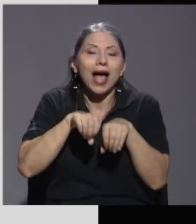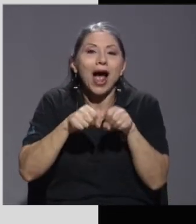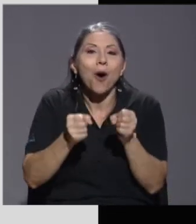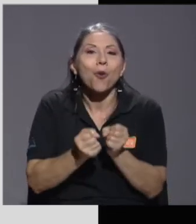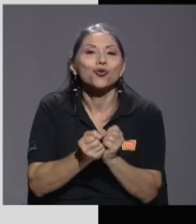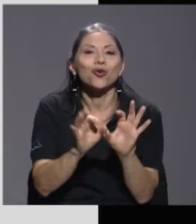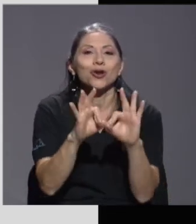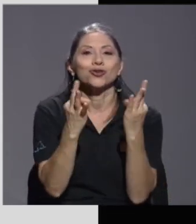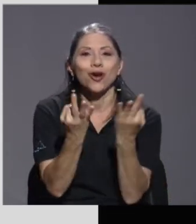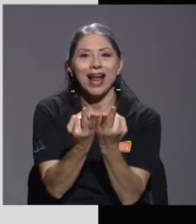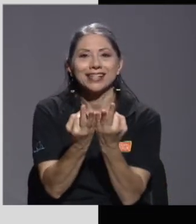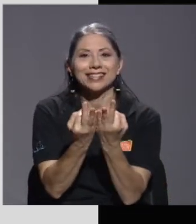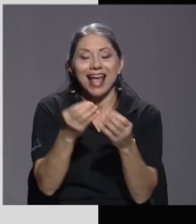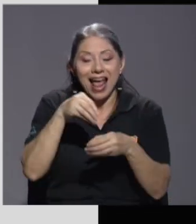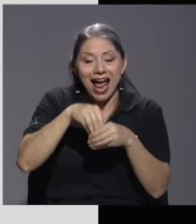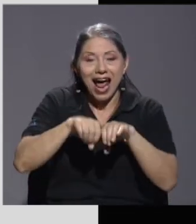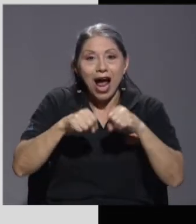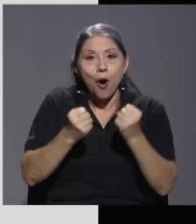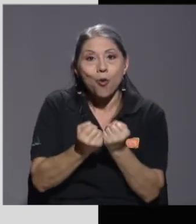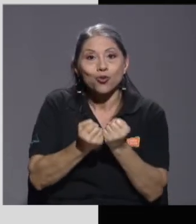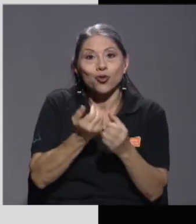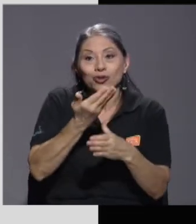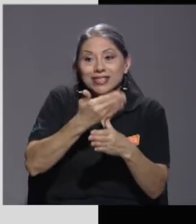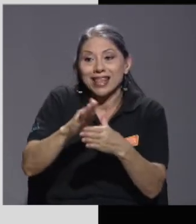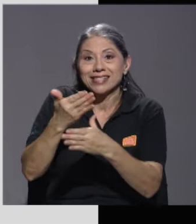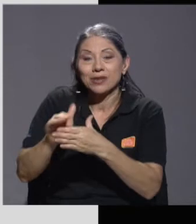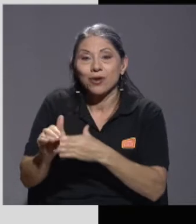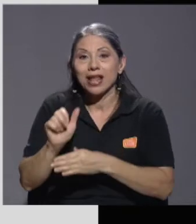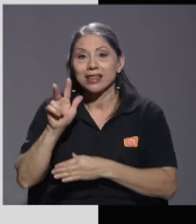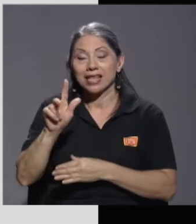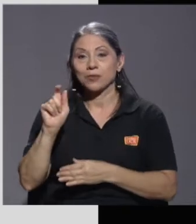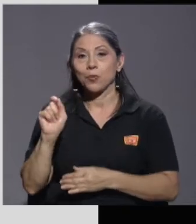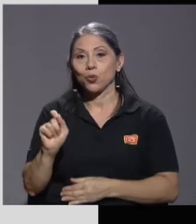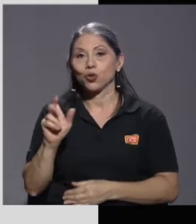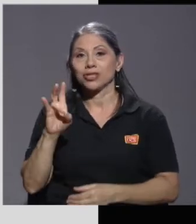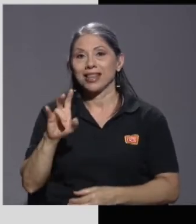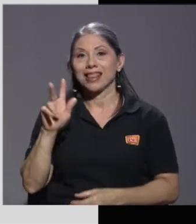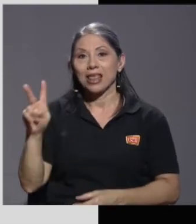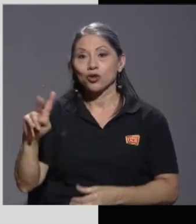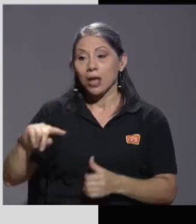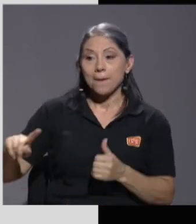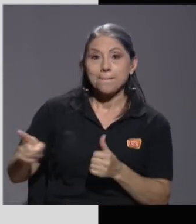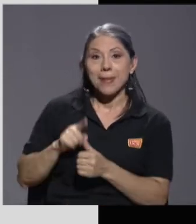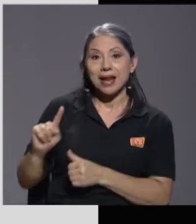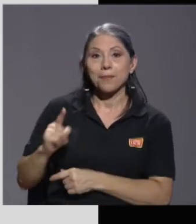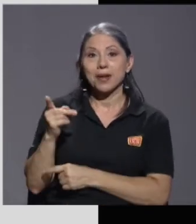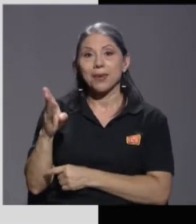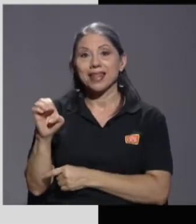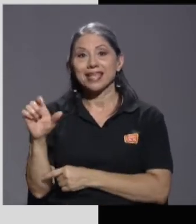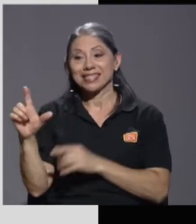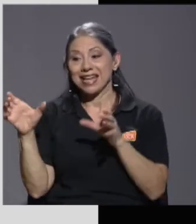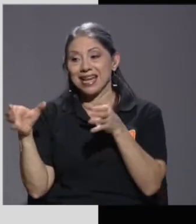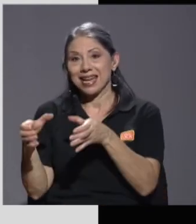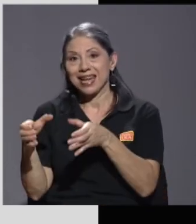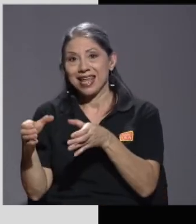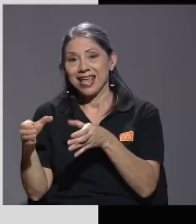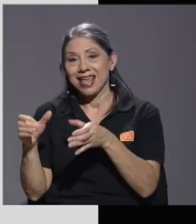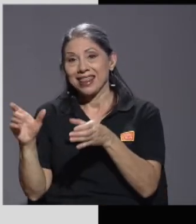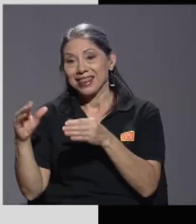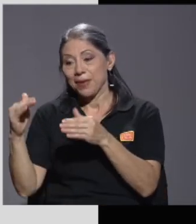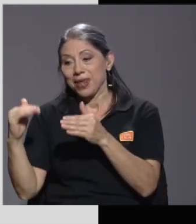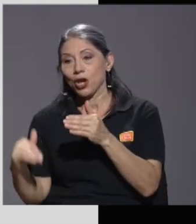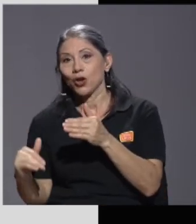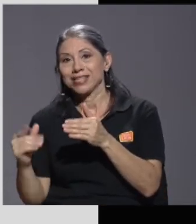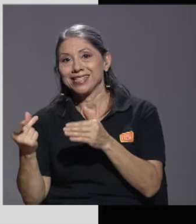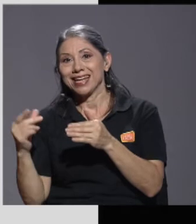ahorro total en los hogares se distribuiría en un 3.52 para el primer décil, el décil de menores ingresos, y un 28.05 para el